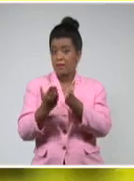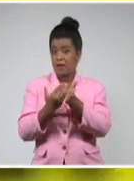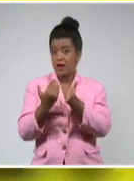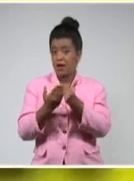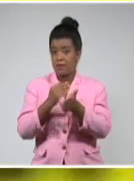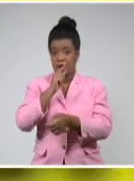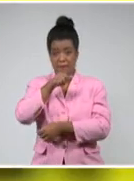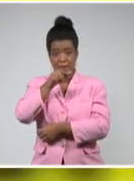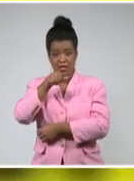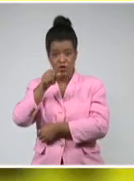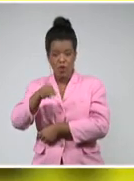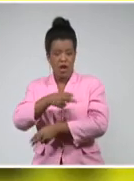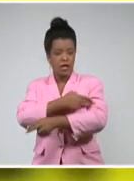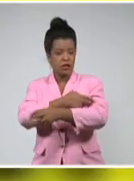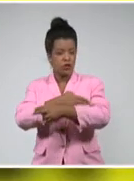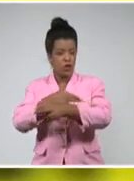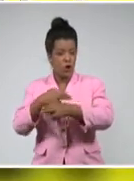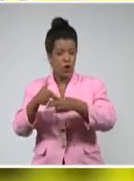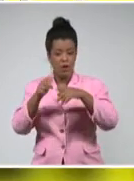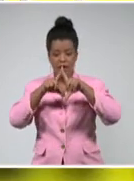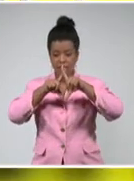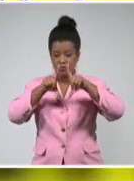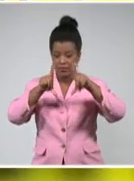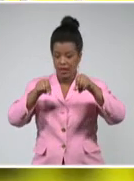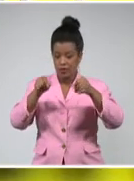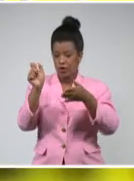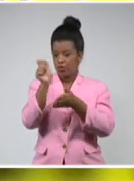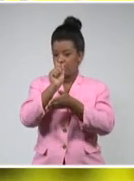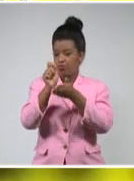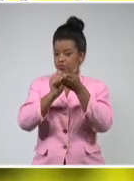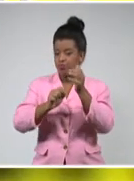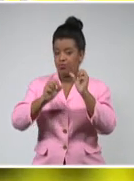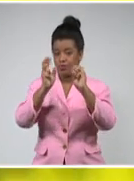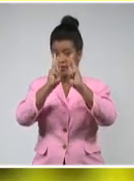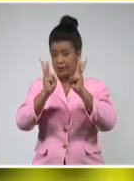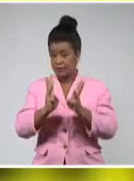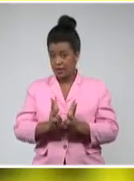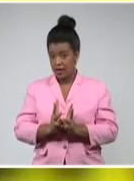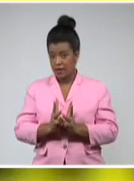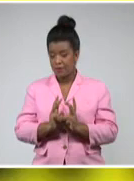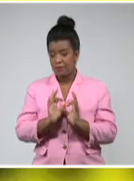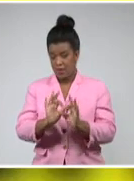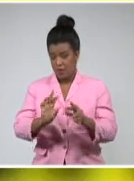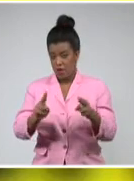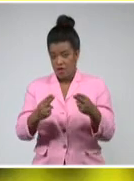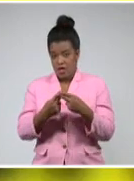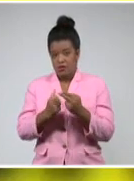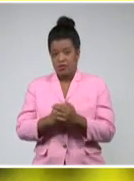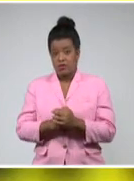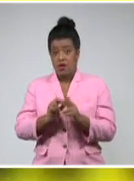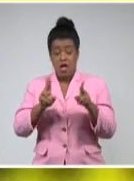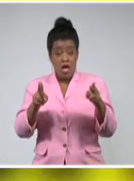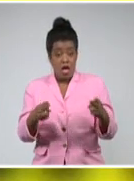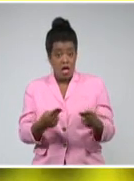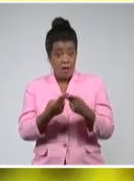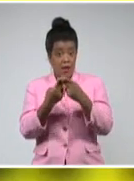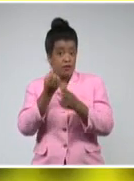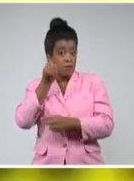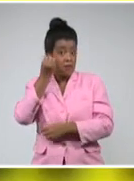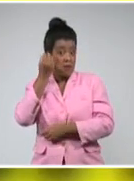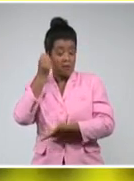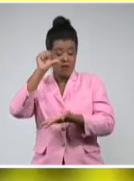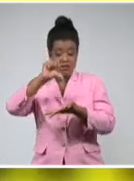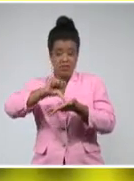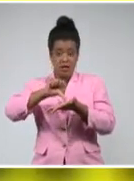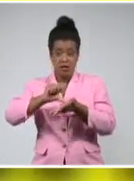participantes y los textos que han acompañado en las redes sociales al octavo salón. Porque este evento, concebido por el Centro de Desarrollo